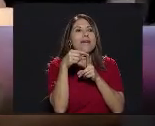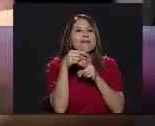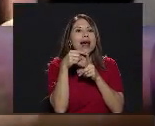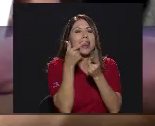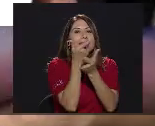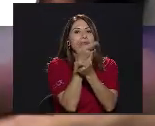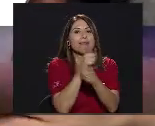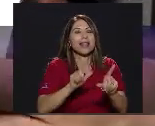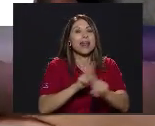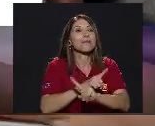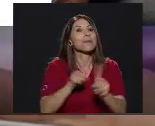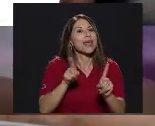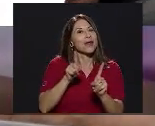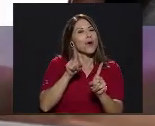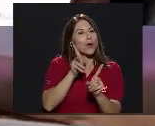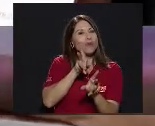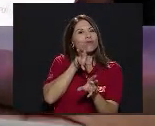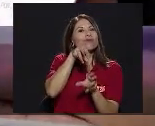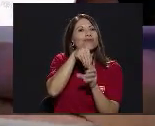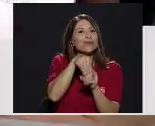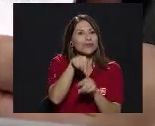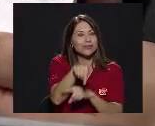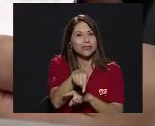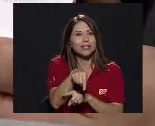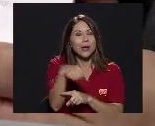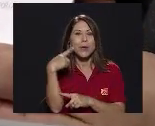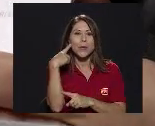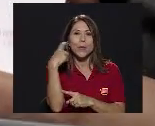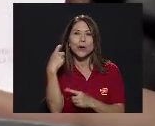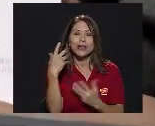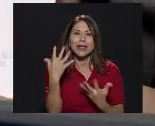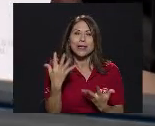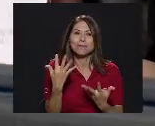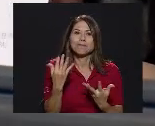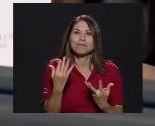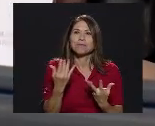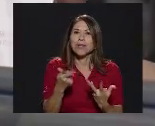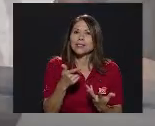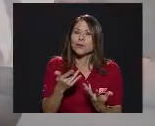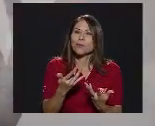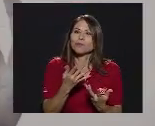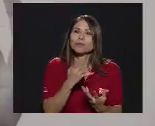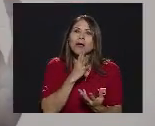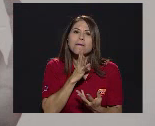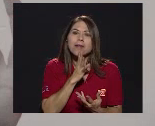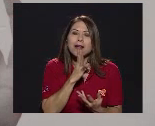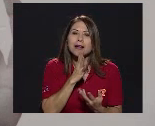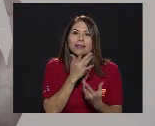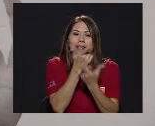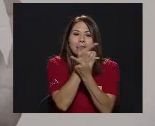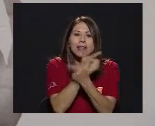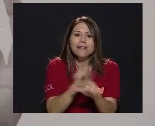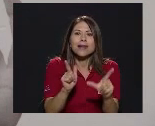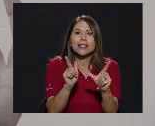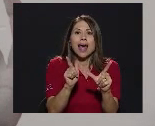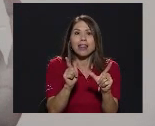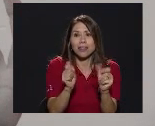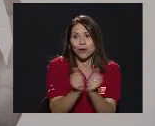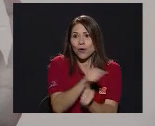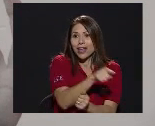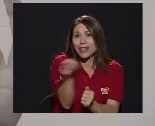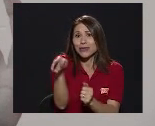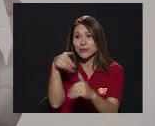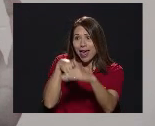Porque es un poquito Es Es por sensibilidad Hablar de libertad Con ellos Adentro Es un poquito Delicado